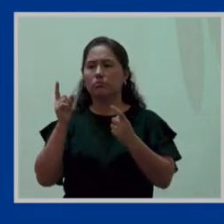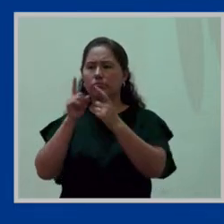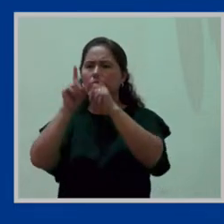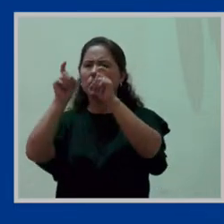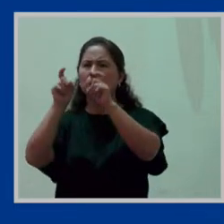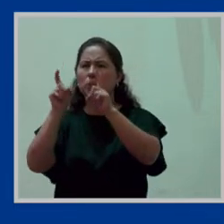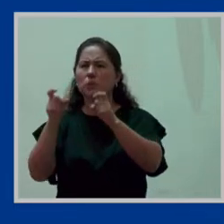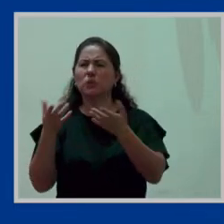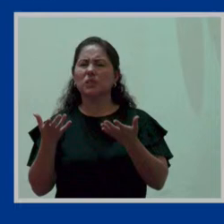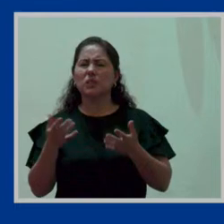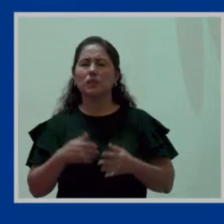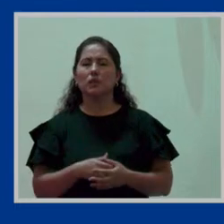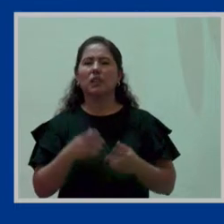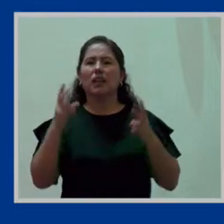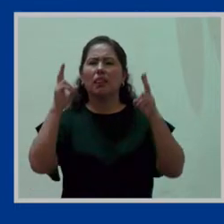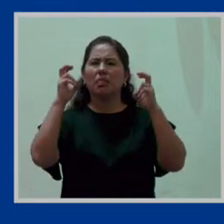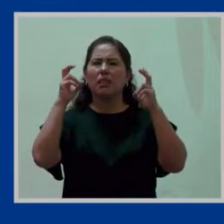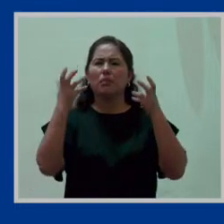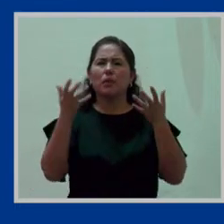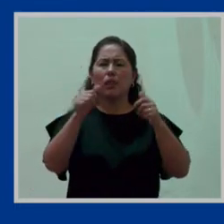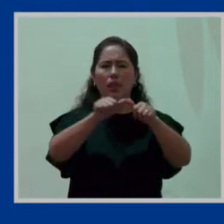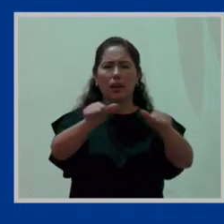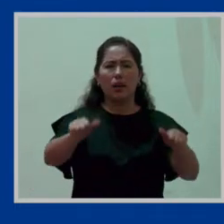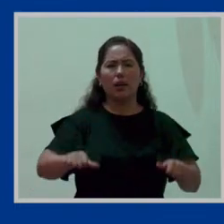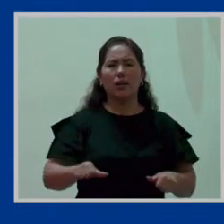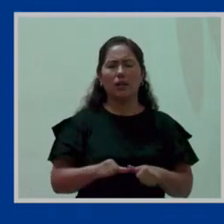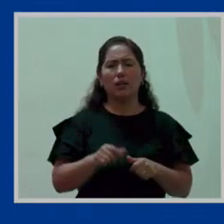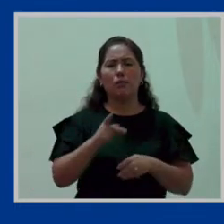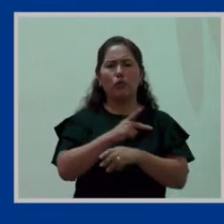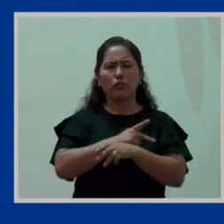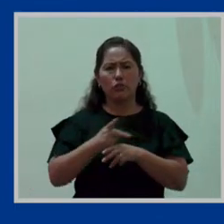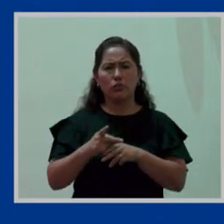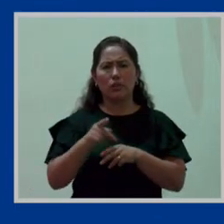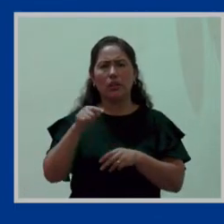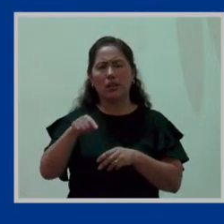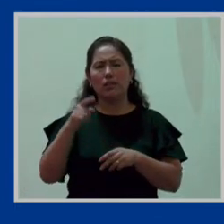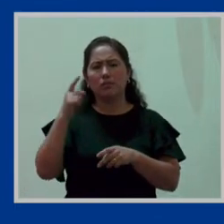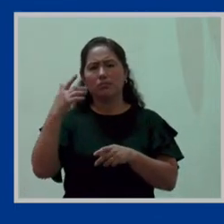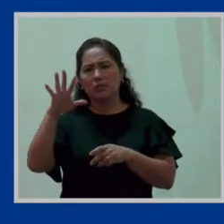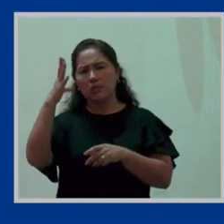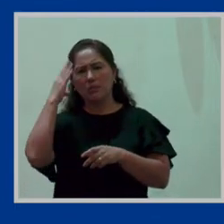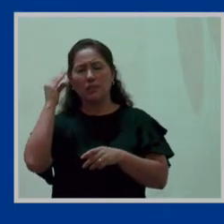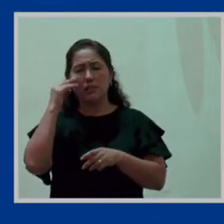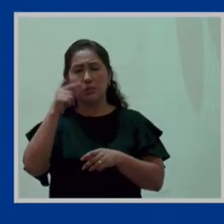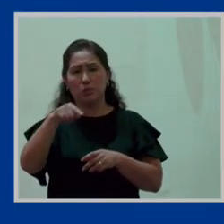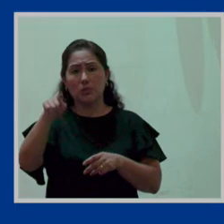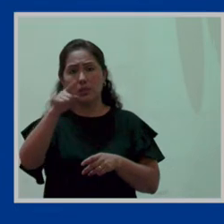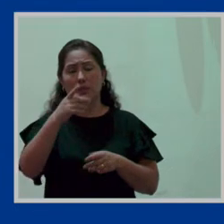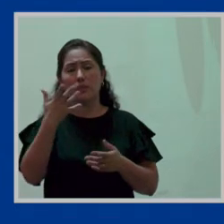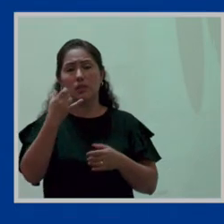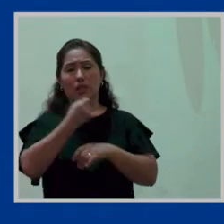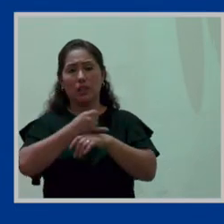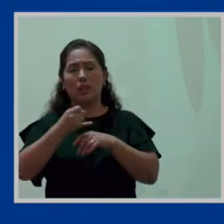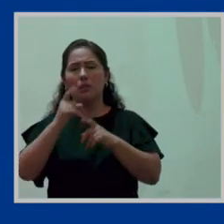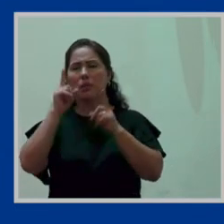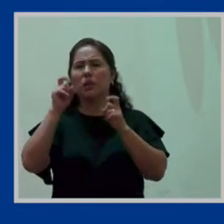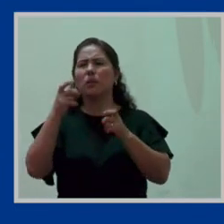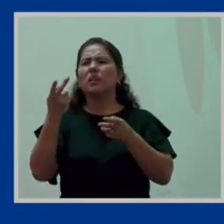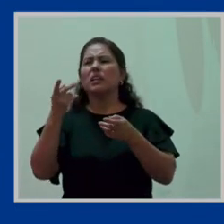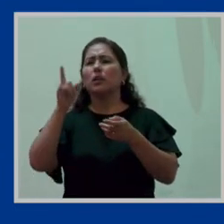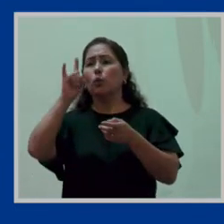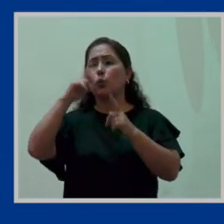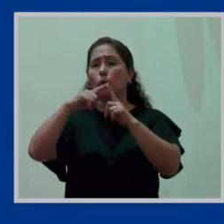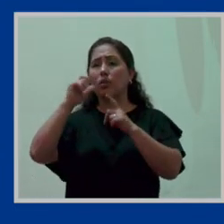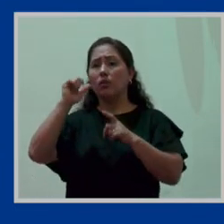concretamente en cuanto a este tema del área, profesionales de estas especialidades nos preguntaban ¿es área útil